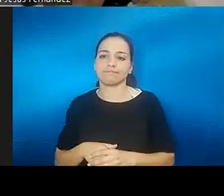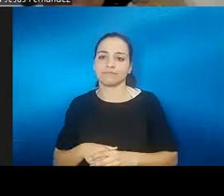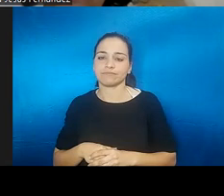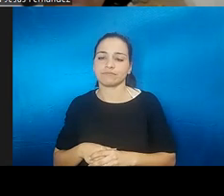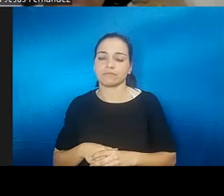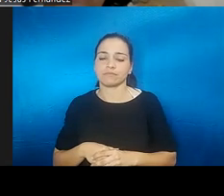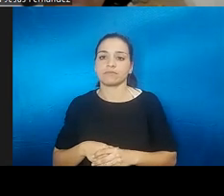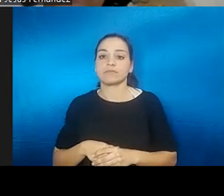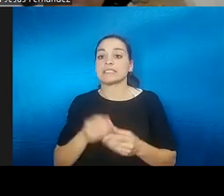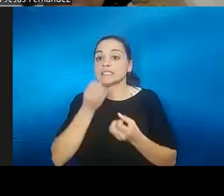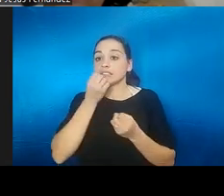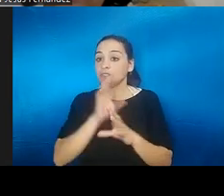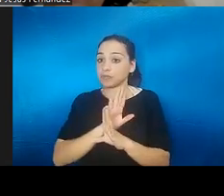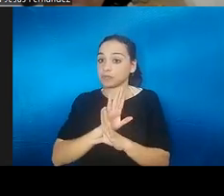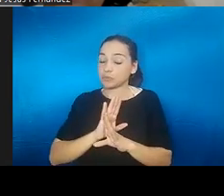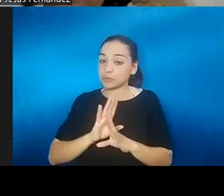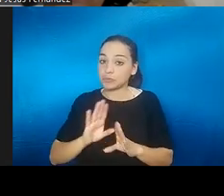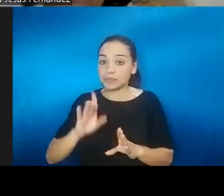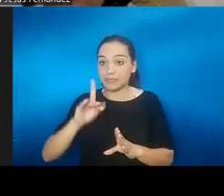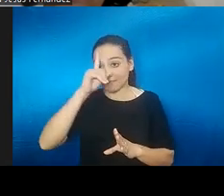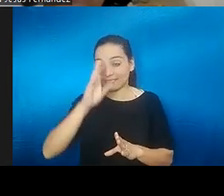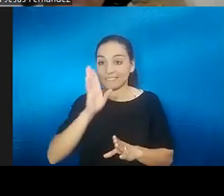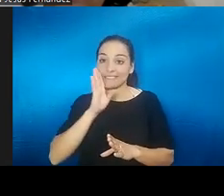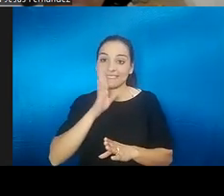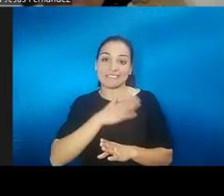yo creo que así de que os quería comentar